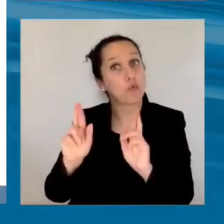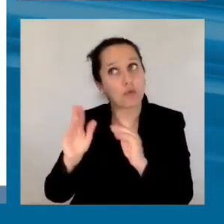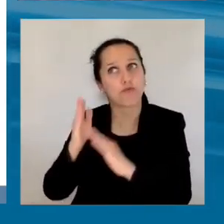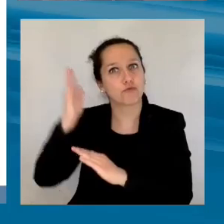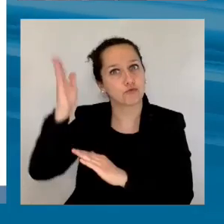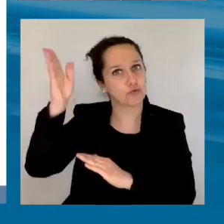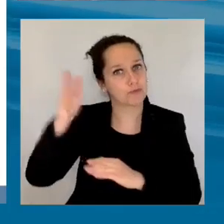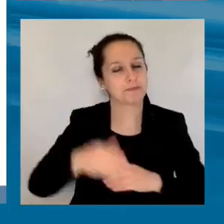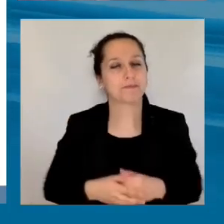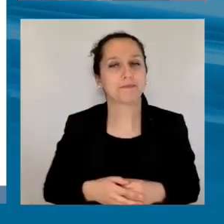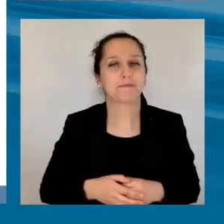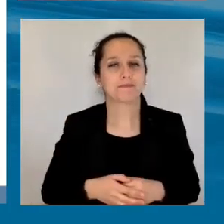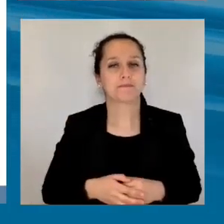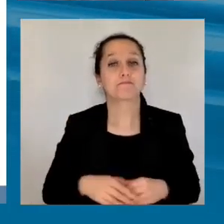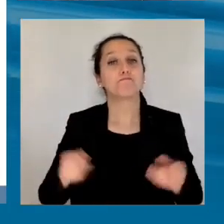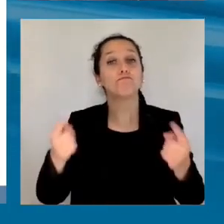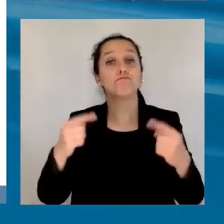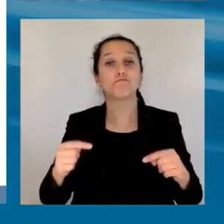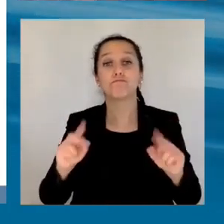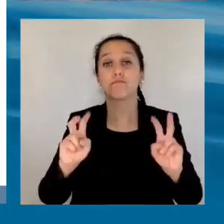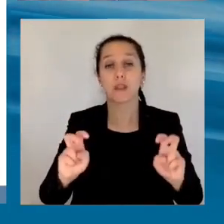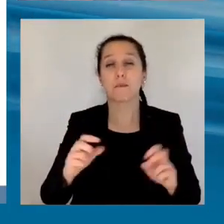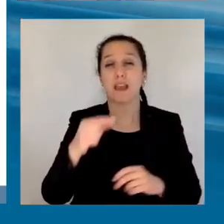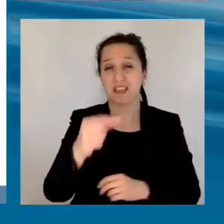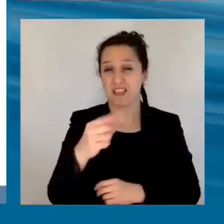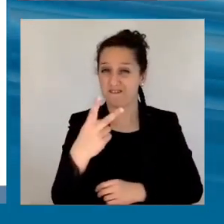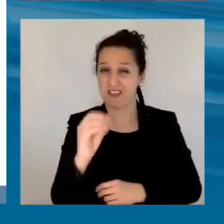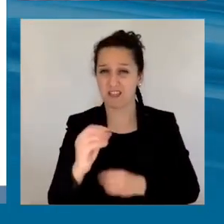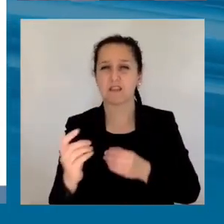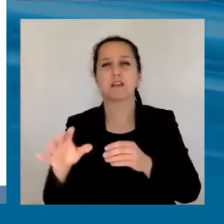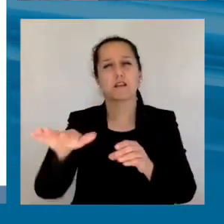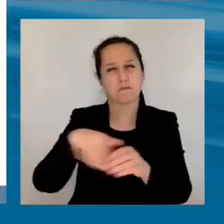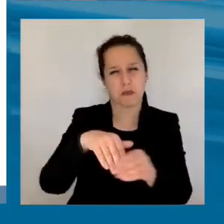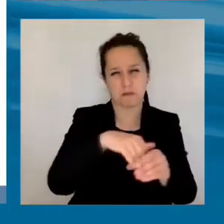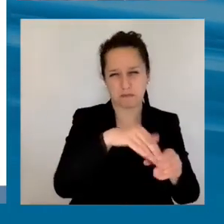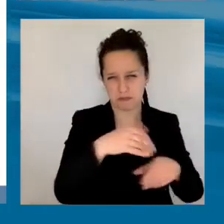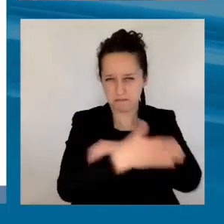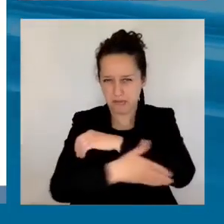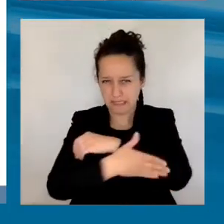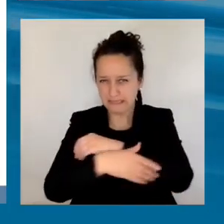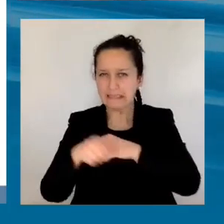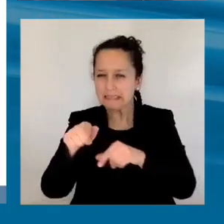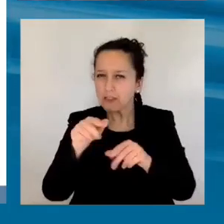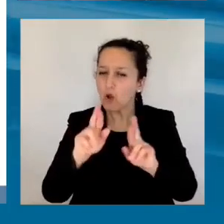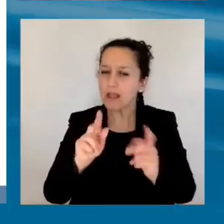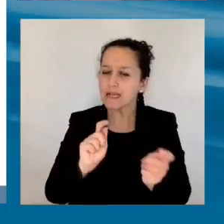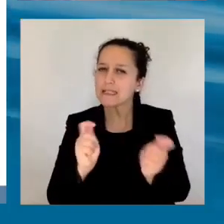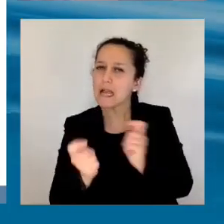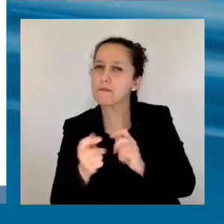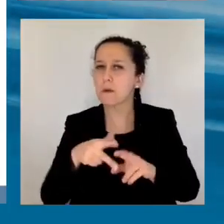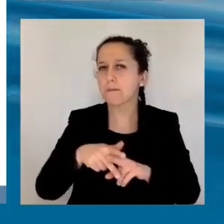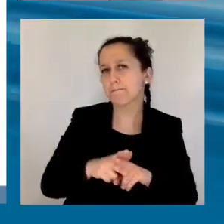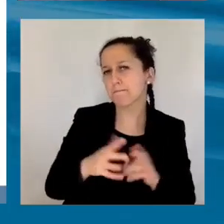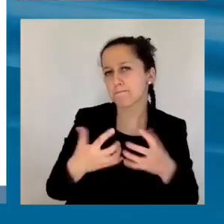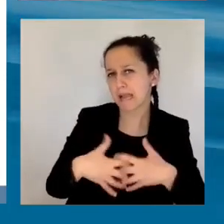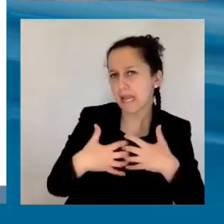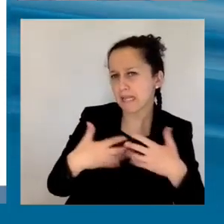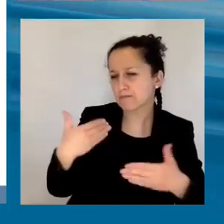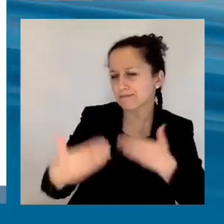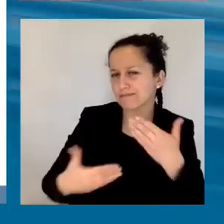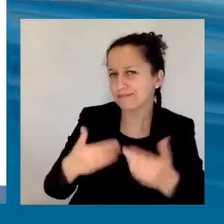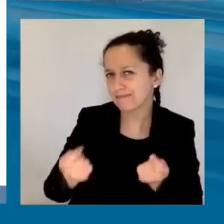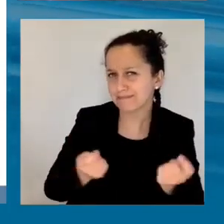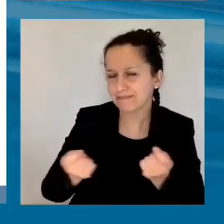hay un marco común del G20, hay propuestas para un nuevo mecanismo, pero la verdad que han ido avanzando lento, reducción de